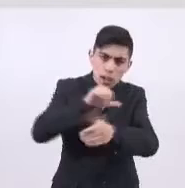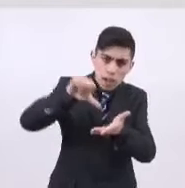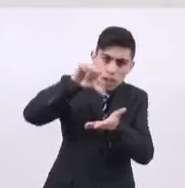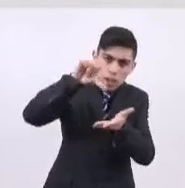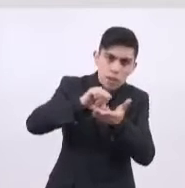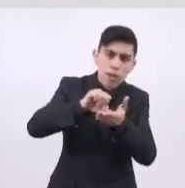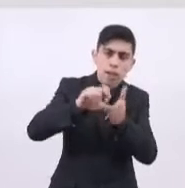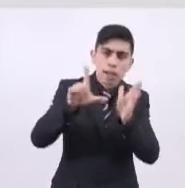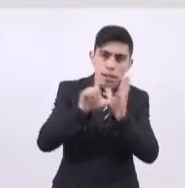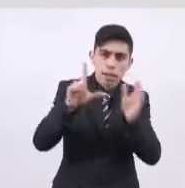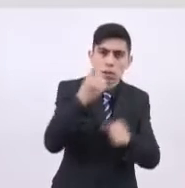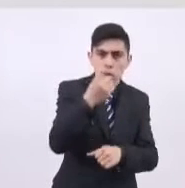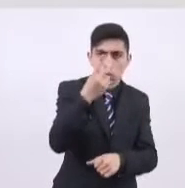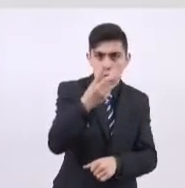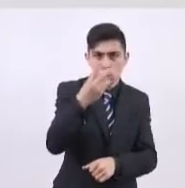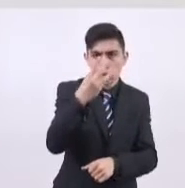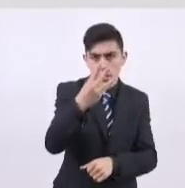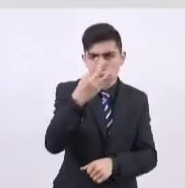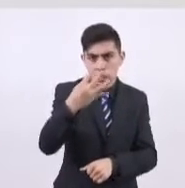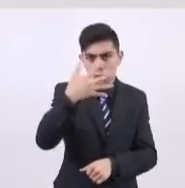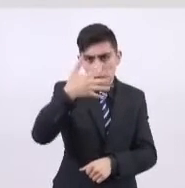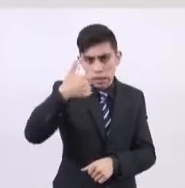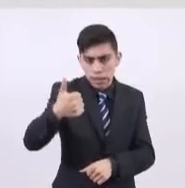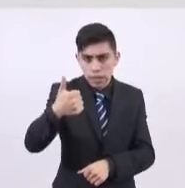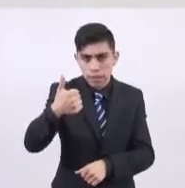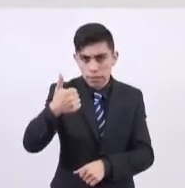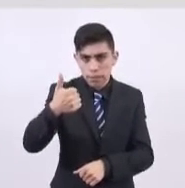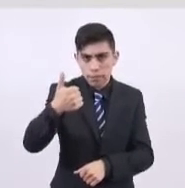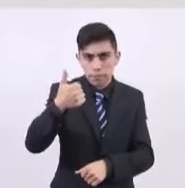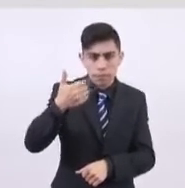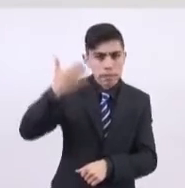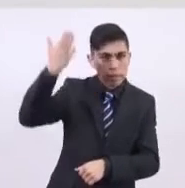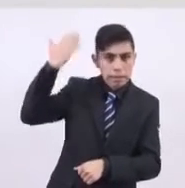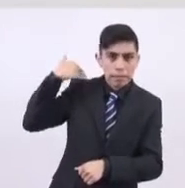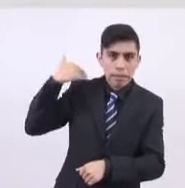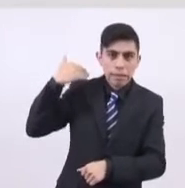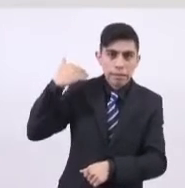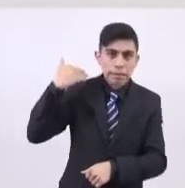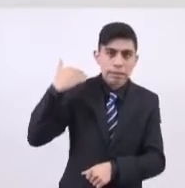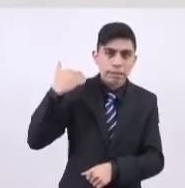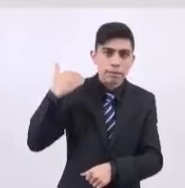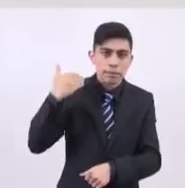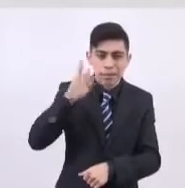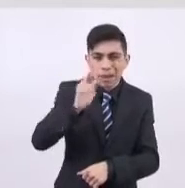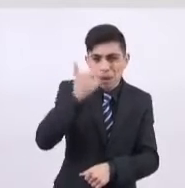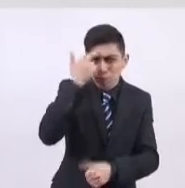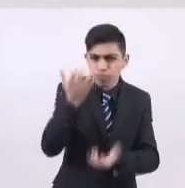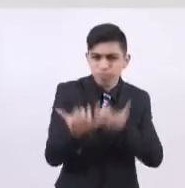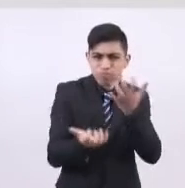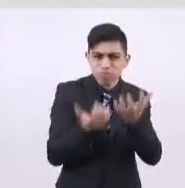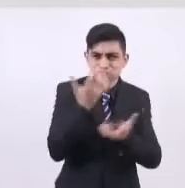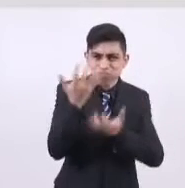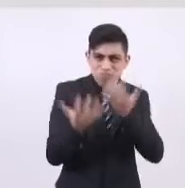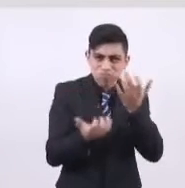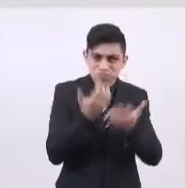3, 4, 5 y 6, que fue severamente afectada durante el incendio de enero pasado.